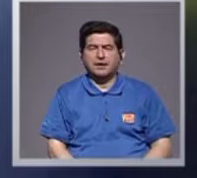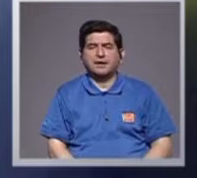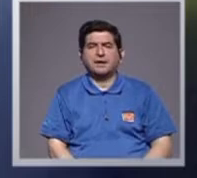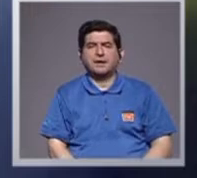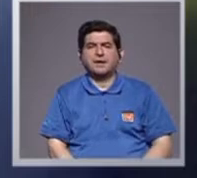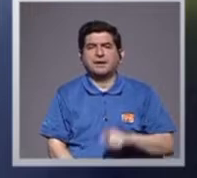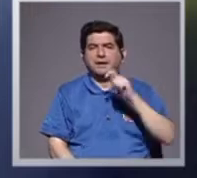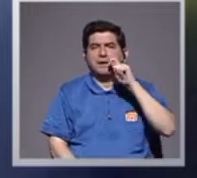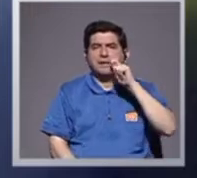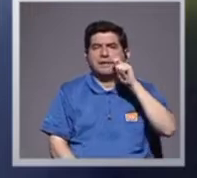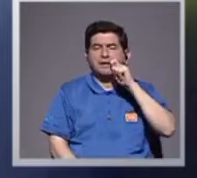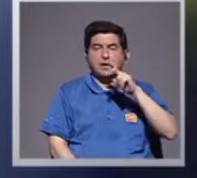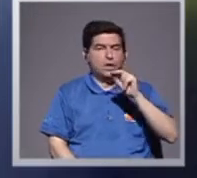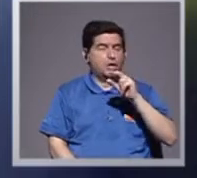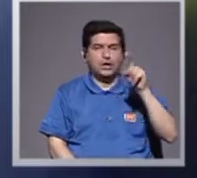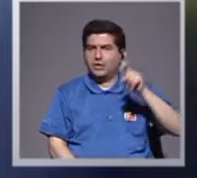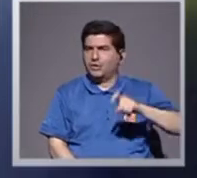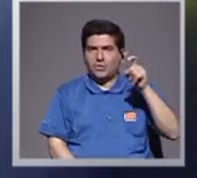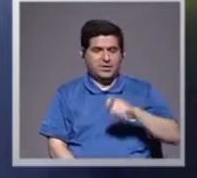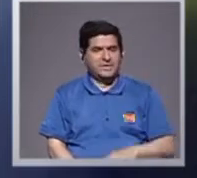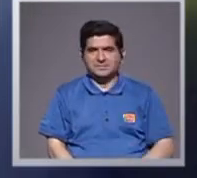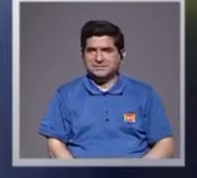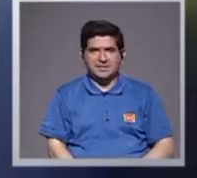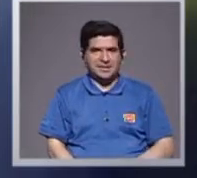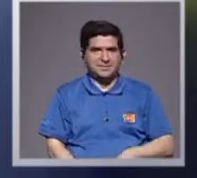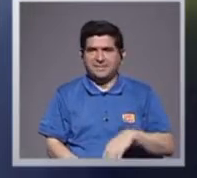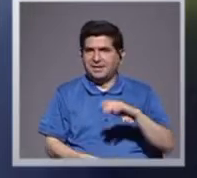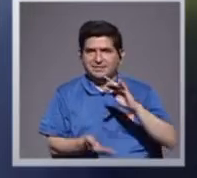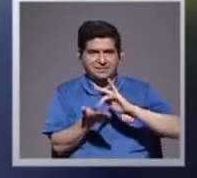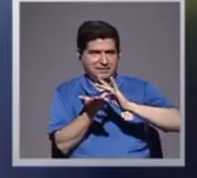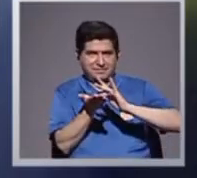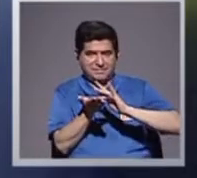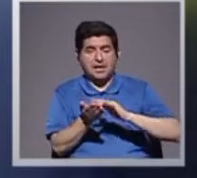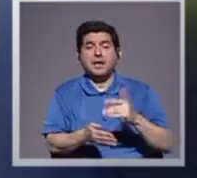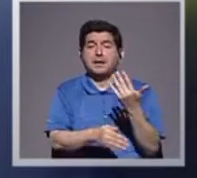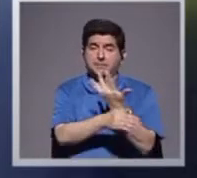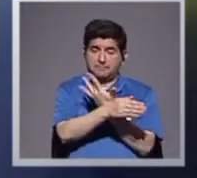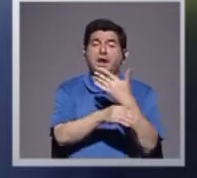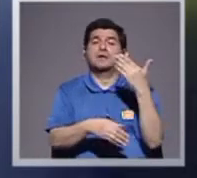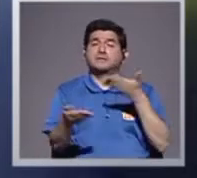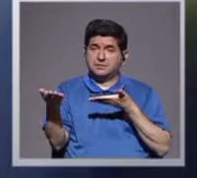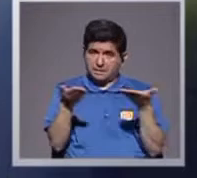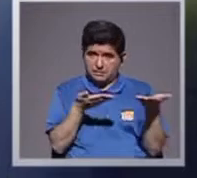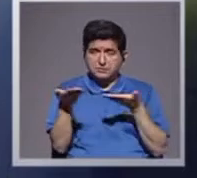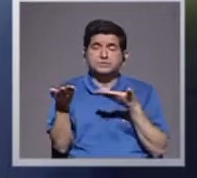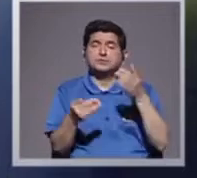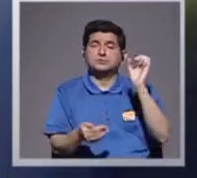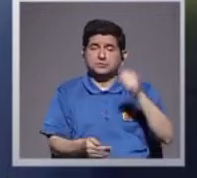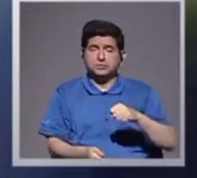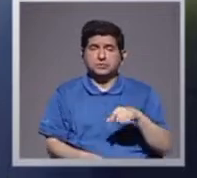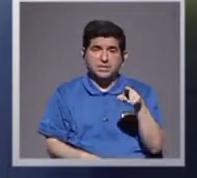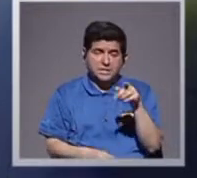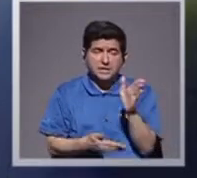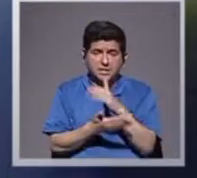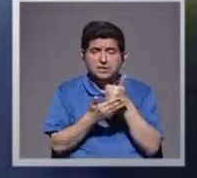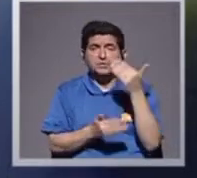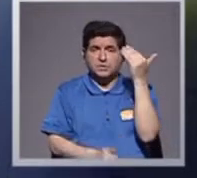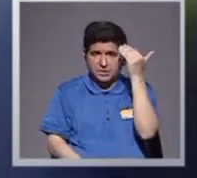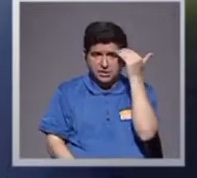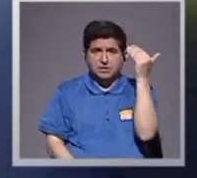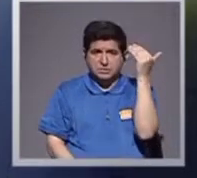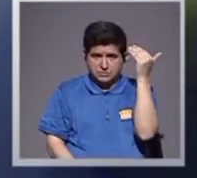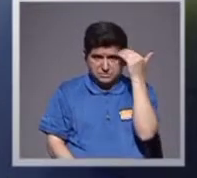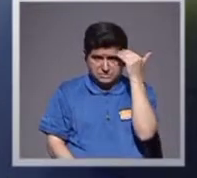no necesariamente al medicinal, aunque la planta sirve para... Y eso es algo que se conoce